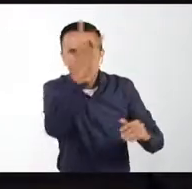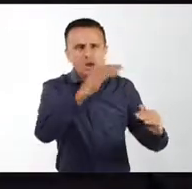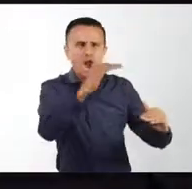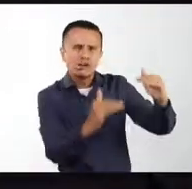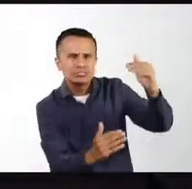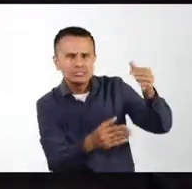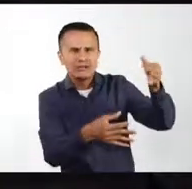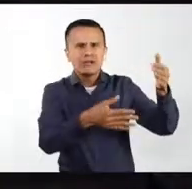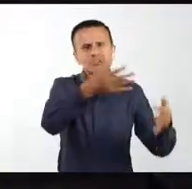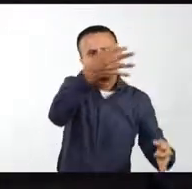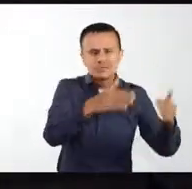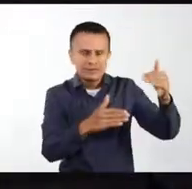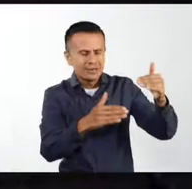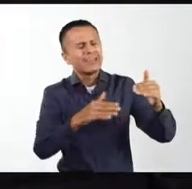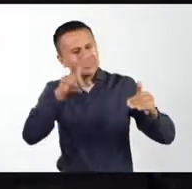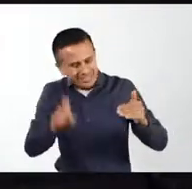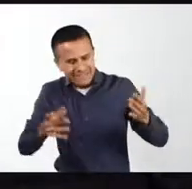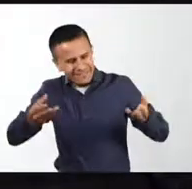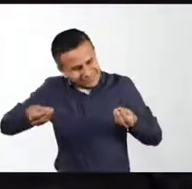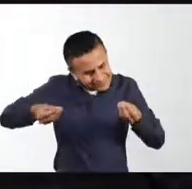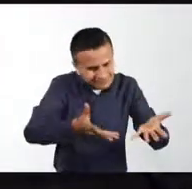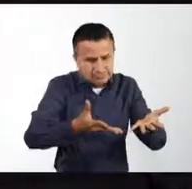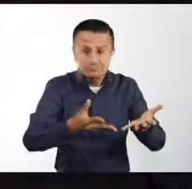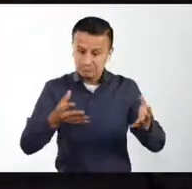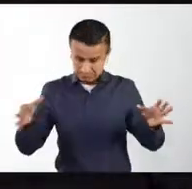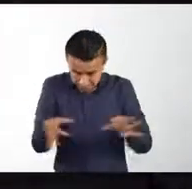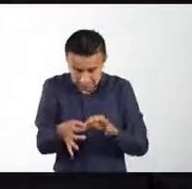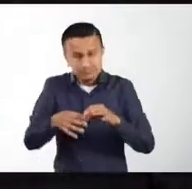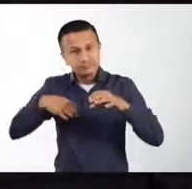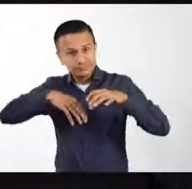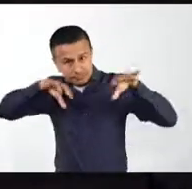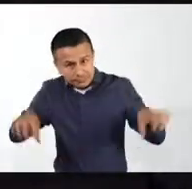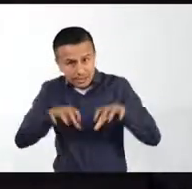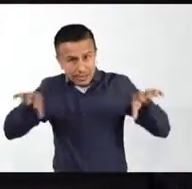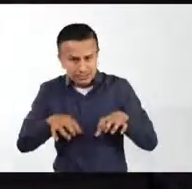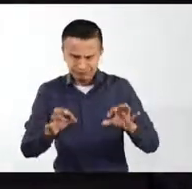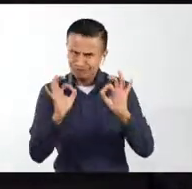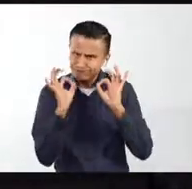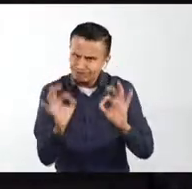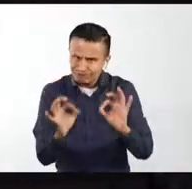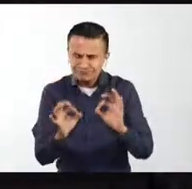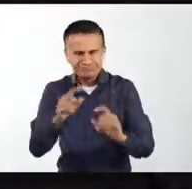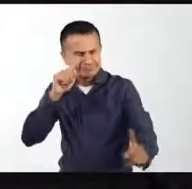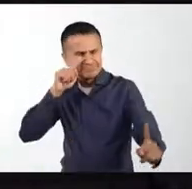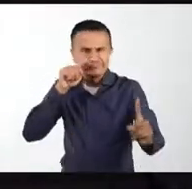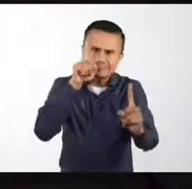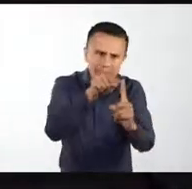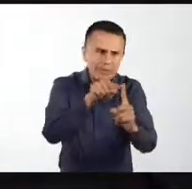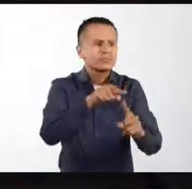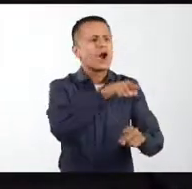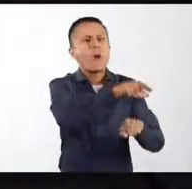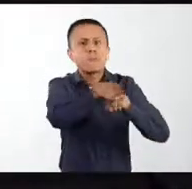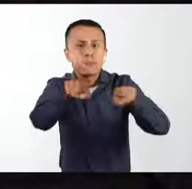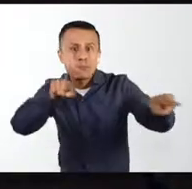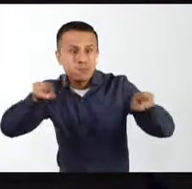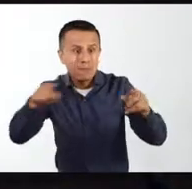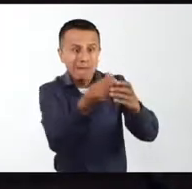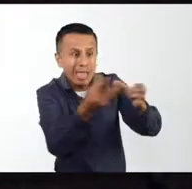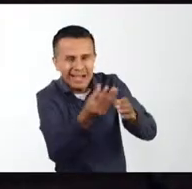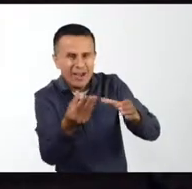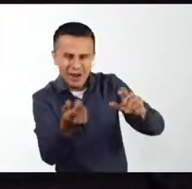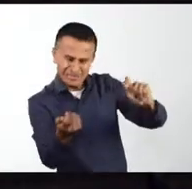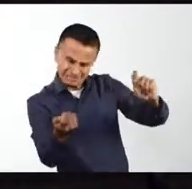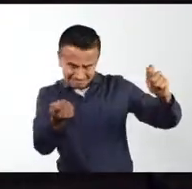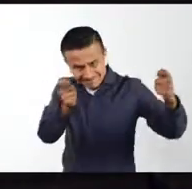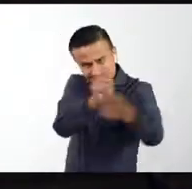existentes y deben expresarse en acciones afirmativas para poder transformar los escenarios